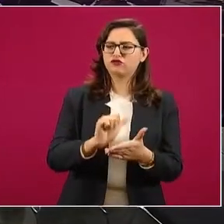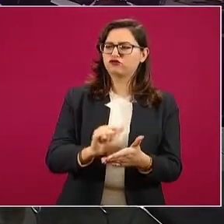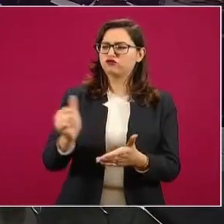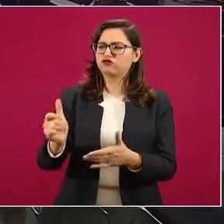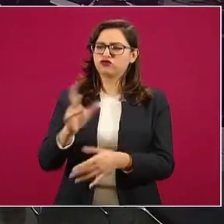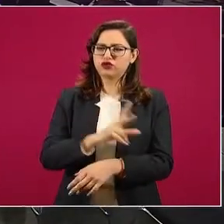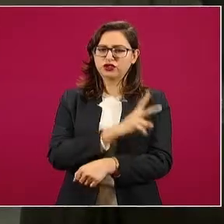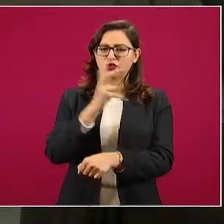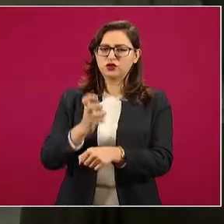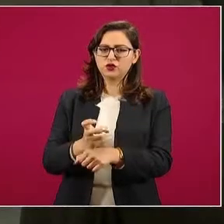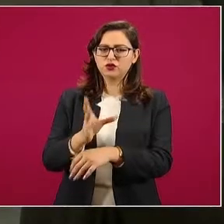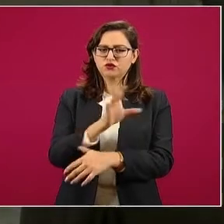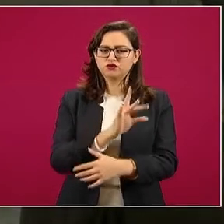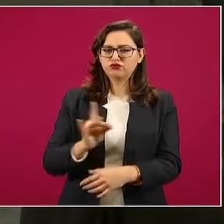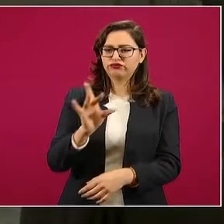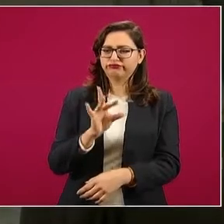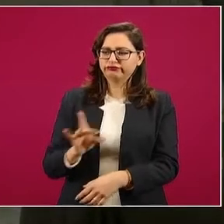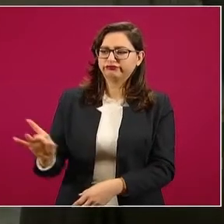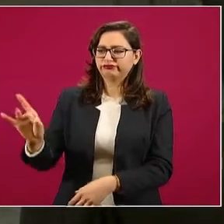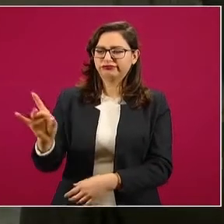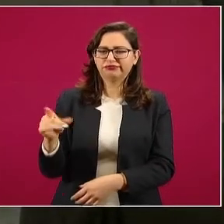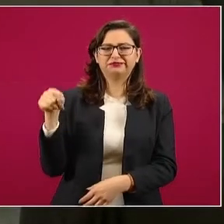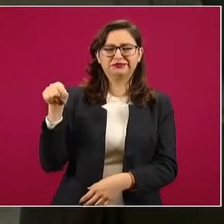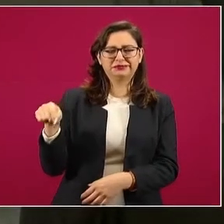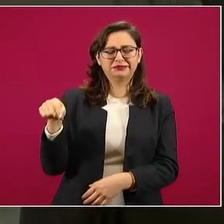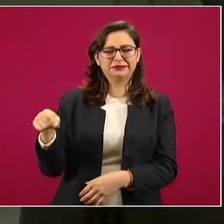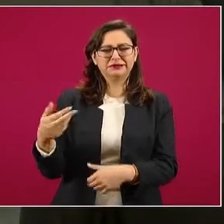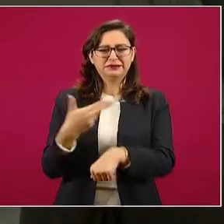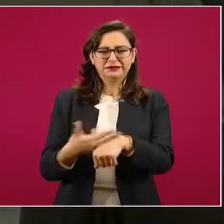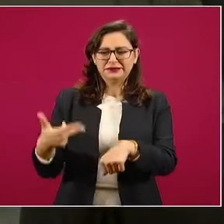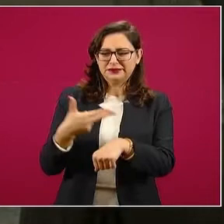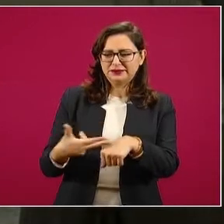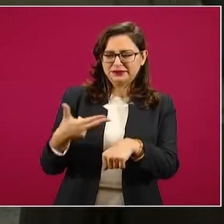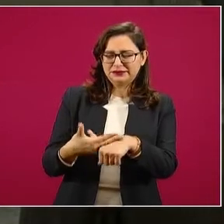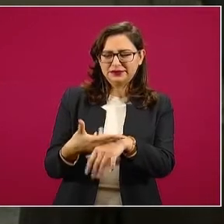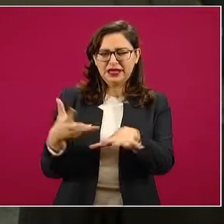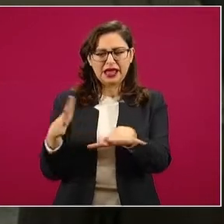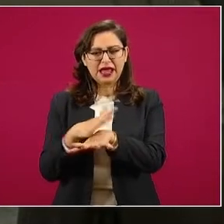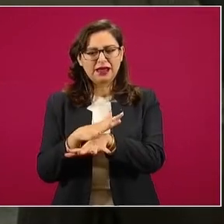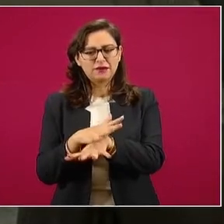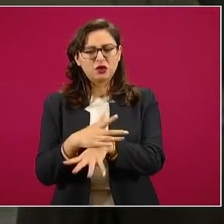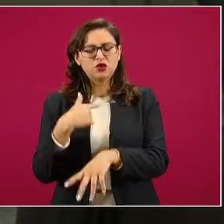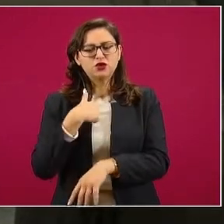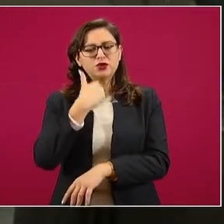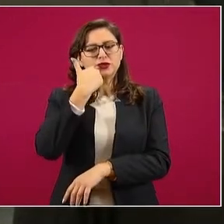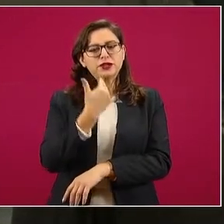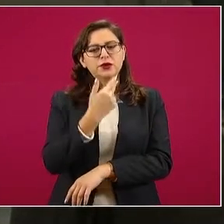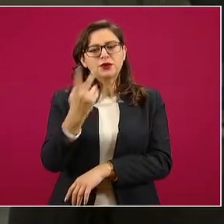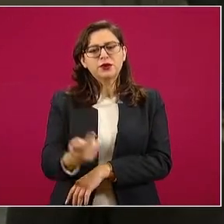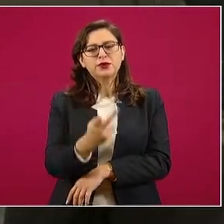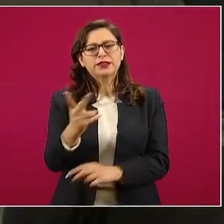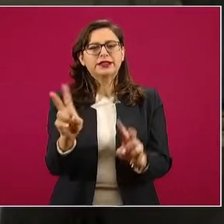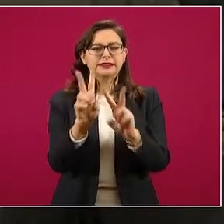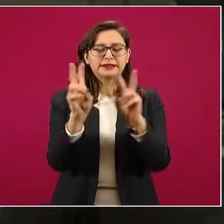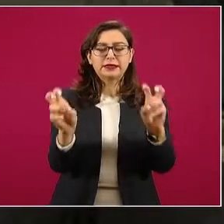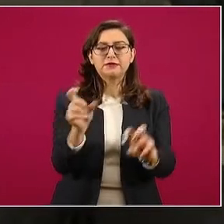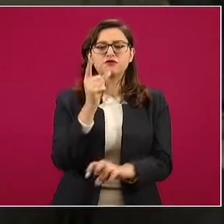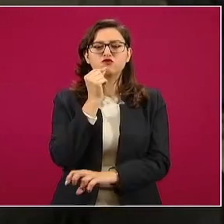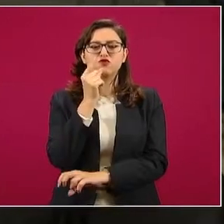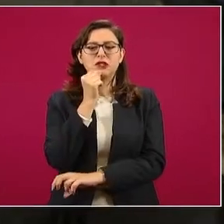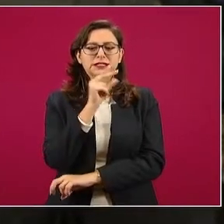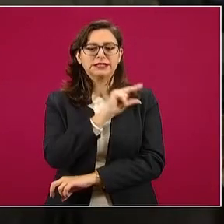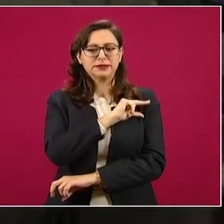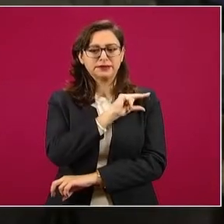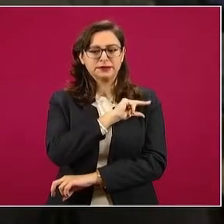se verán involucrados en esta regulación, me gustaría saber, en cuanto a la seguridad privada, sobre todo la que opera